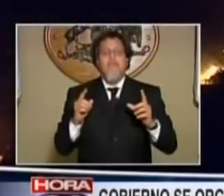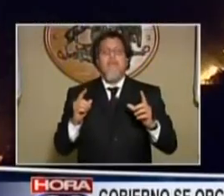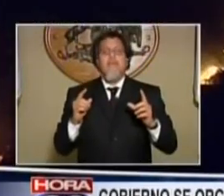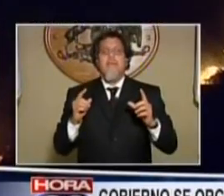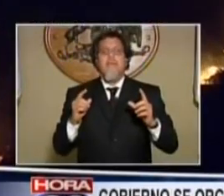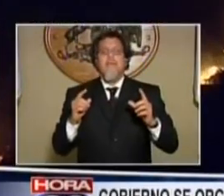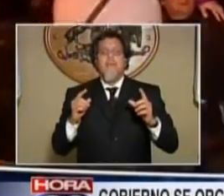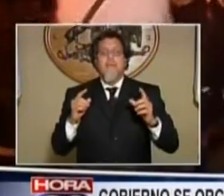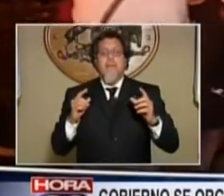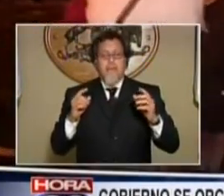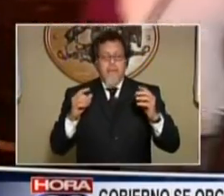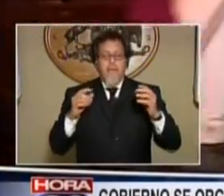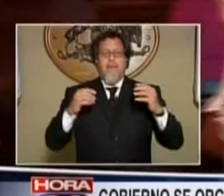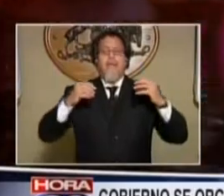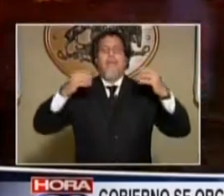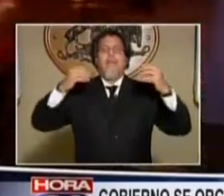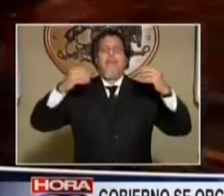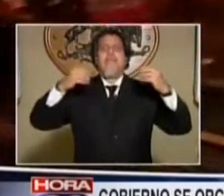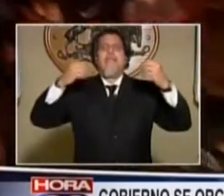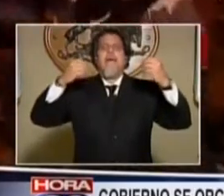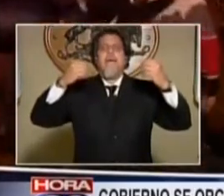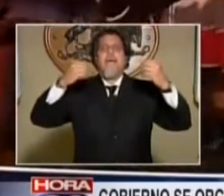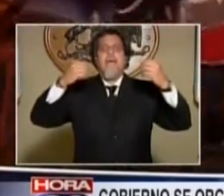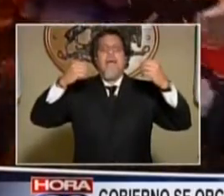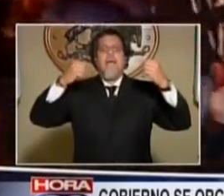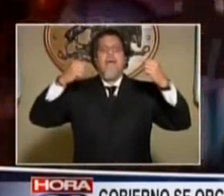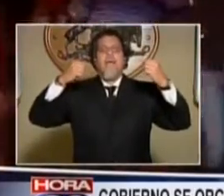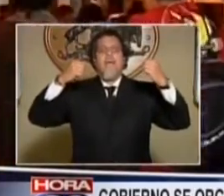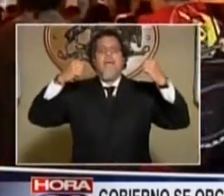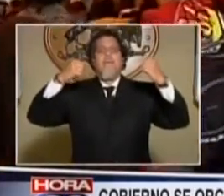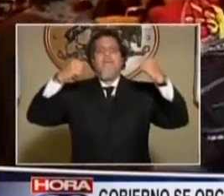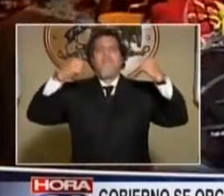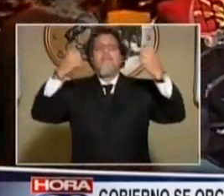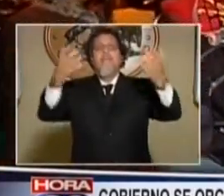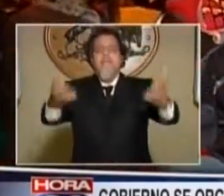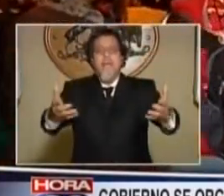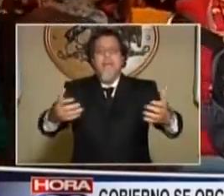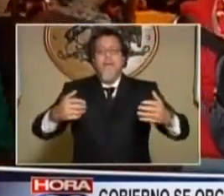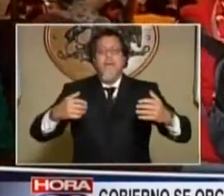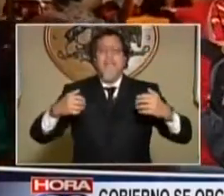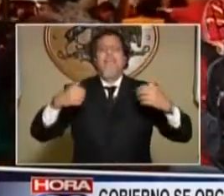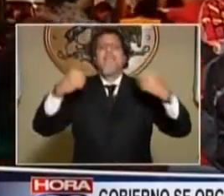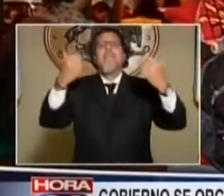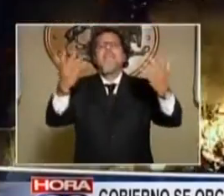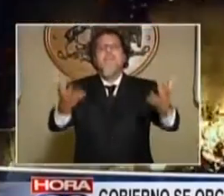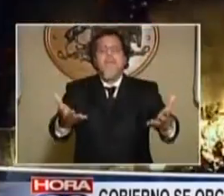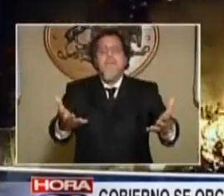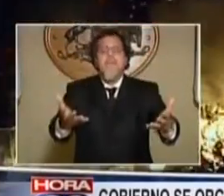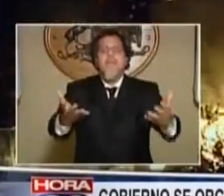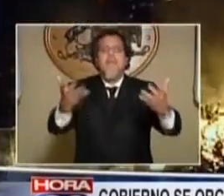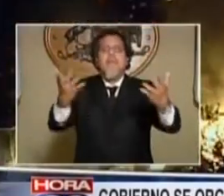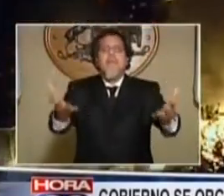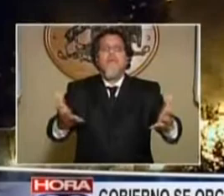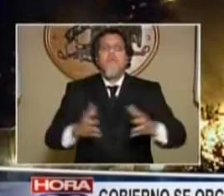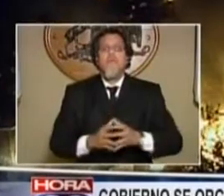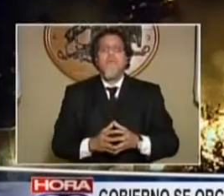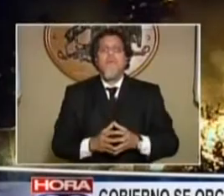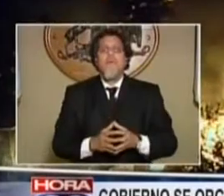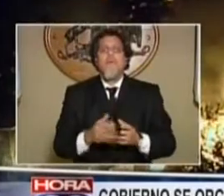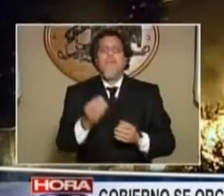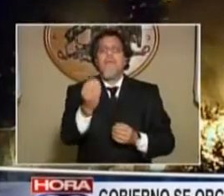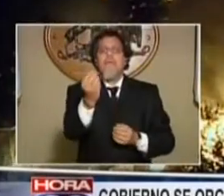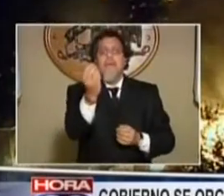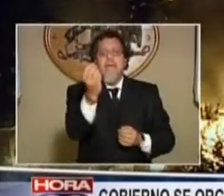muchas de esas cosas requieren la complementaridad o la queciencia, si usted quiere, del